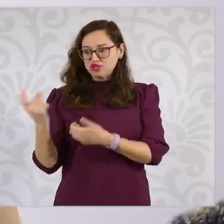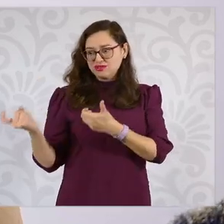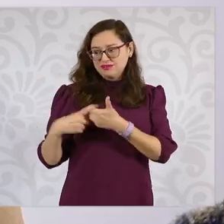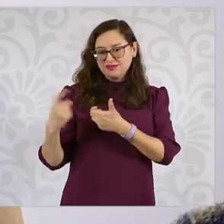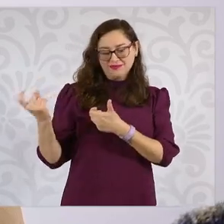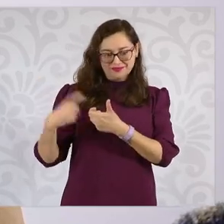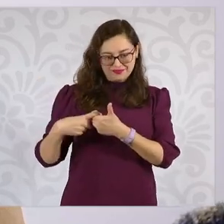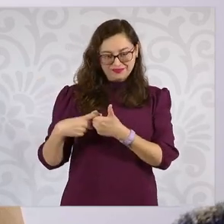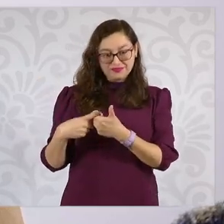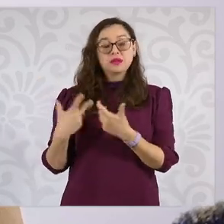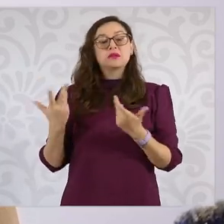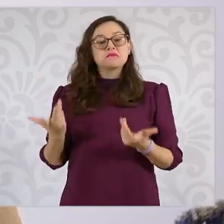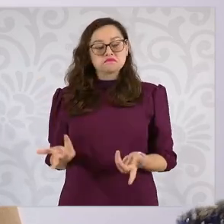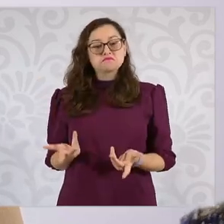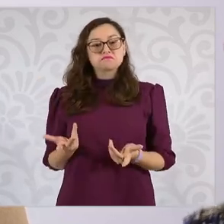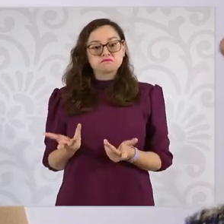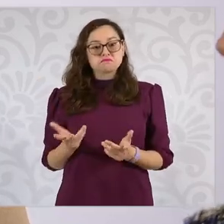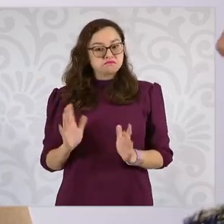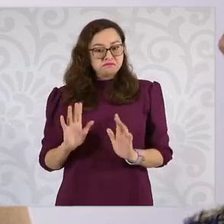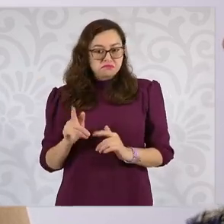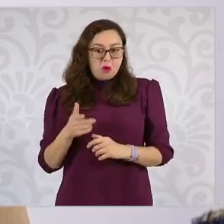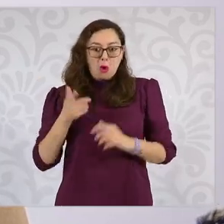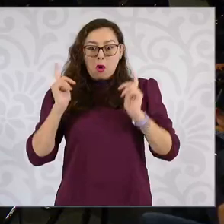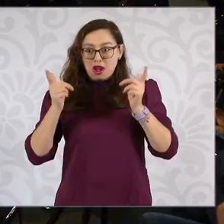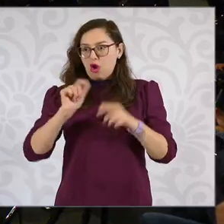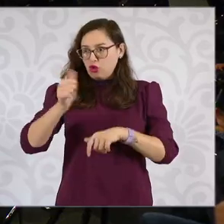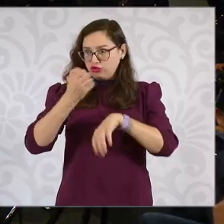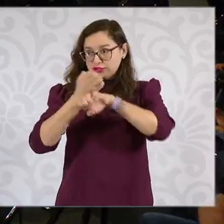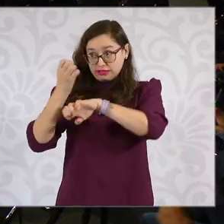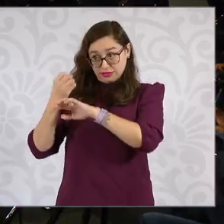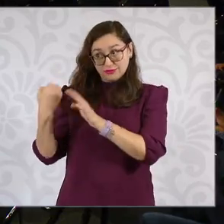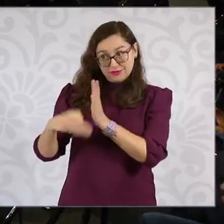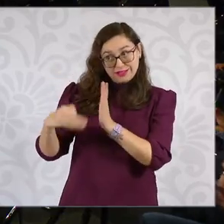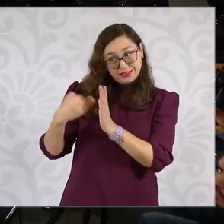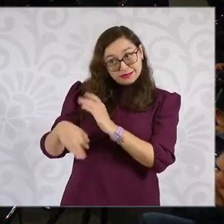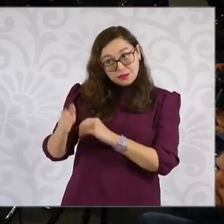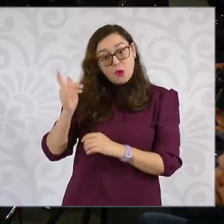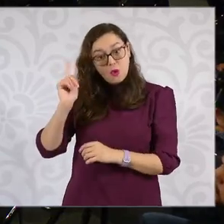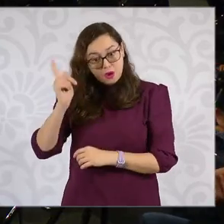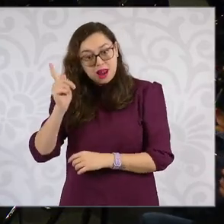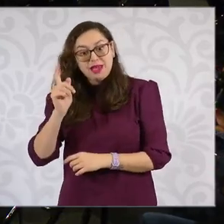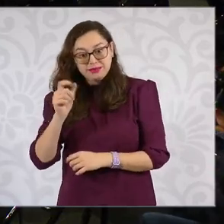la presidenta y esperamos que se sigan sumando los que todavía faltan.